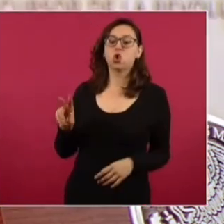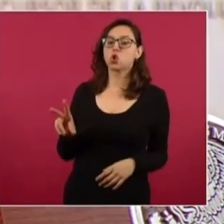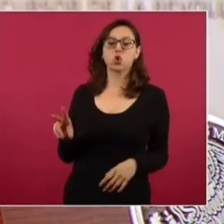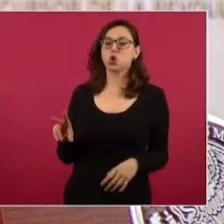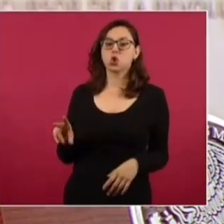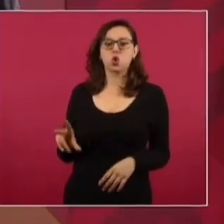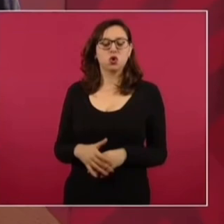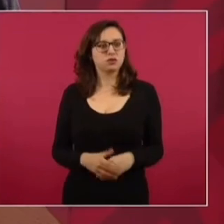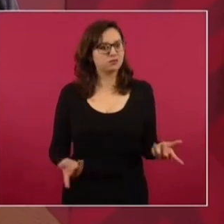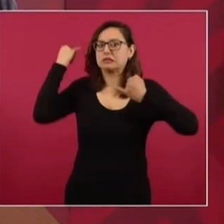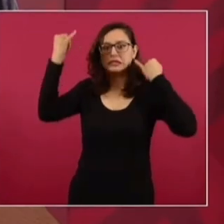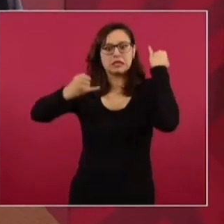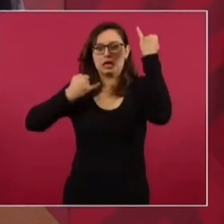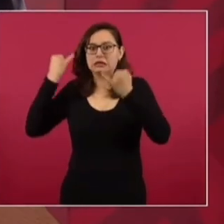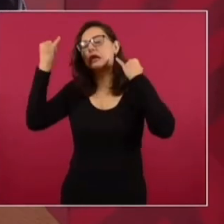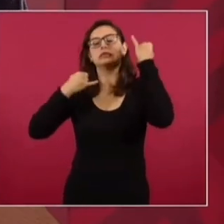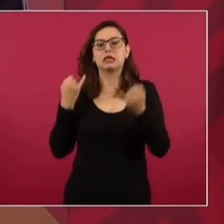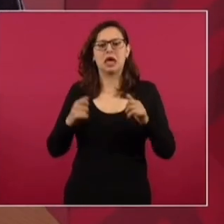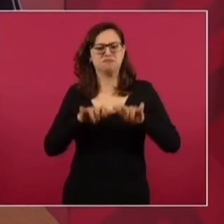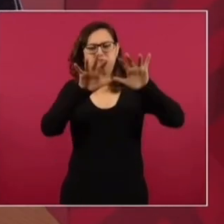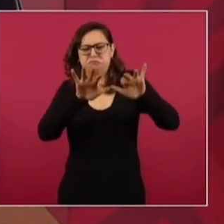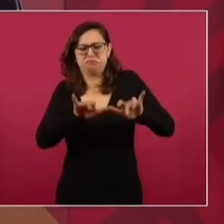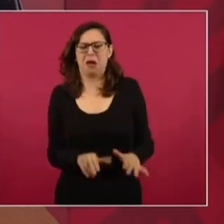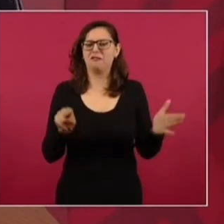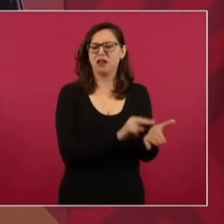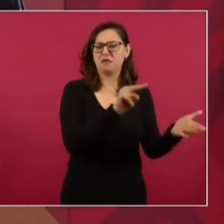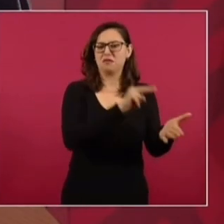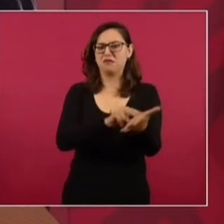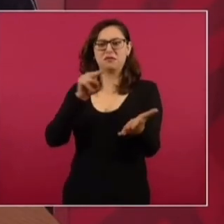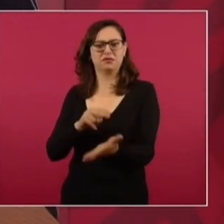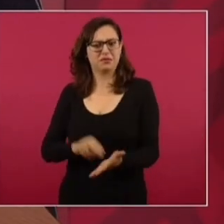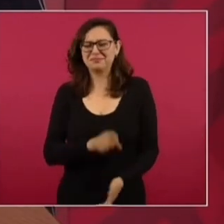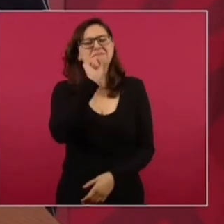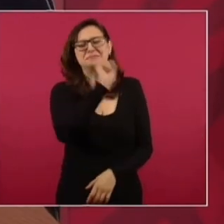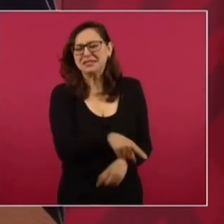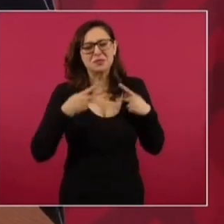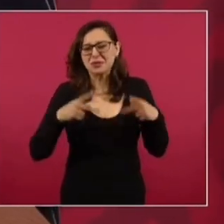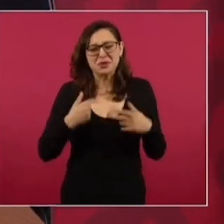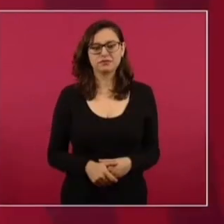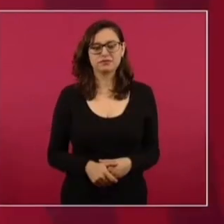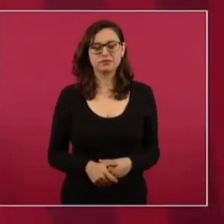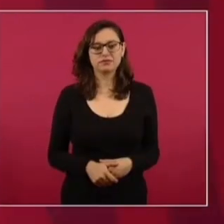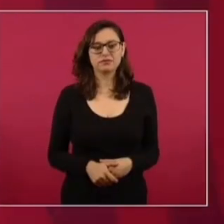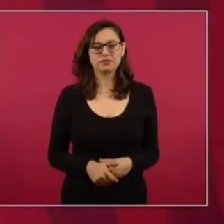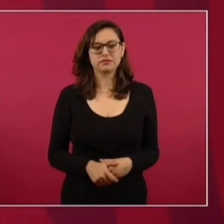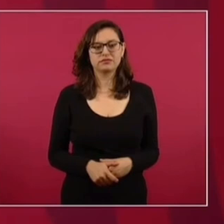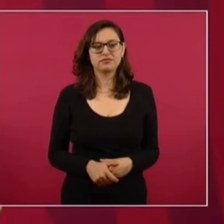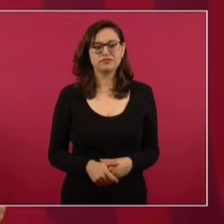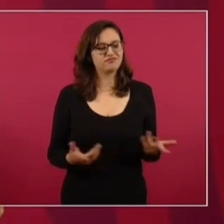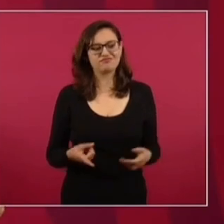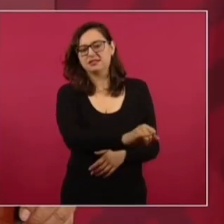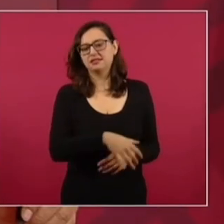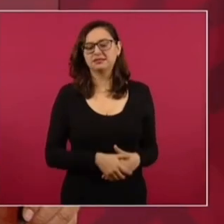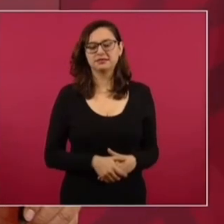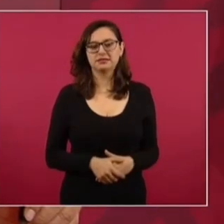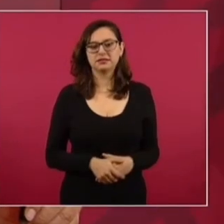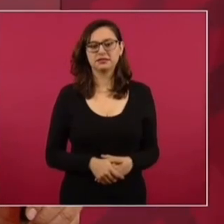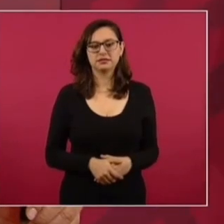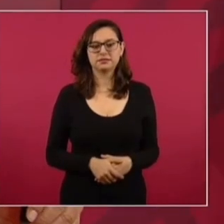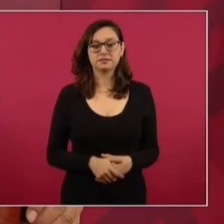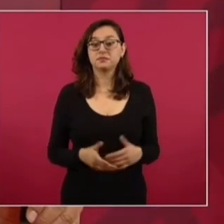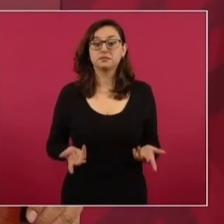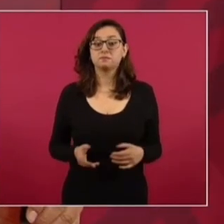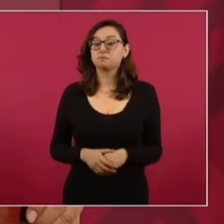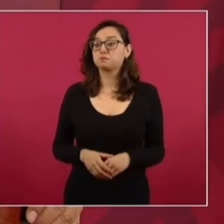los intelectuales orgánicos. Hubieron manifiestos de todos los mismos intelectuales estos. Vendidos o alquilados. De que